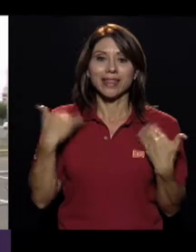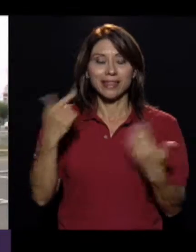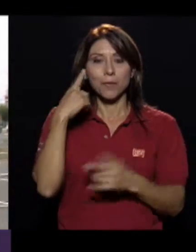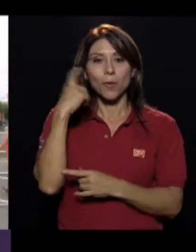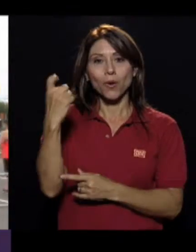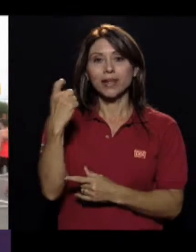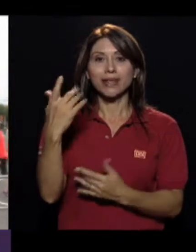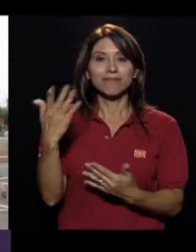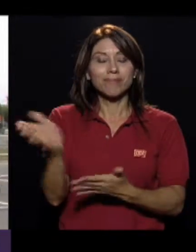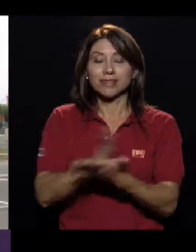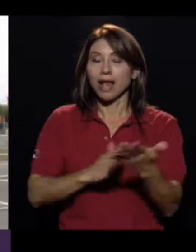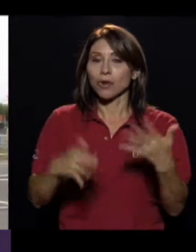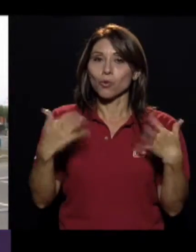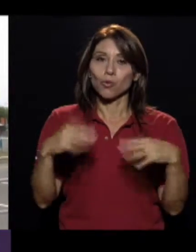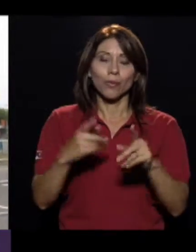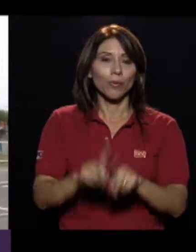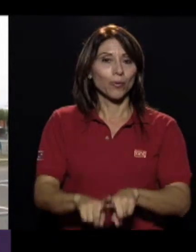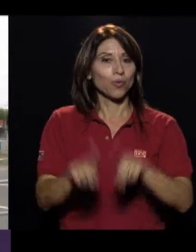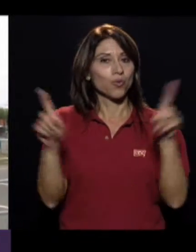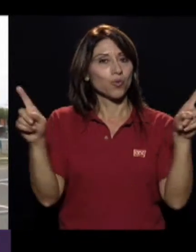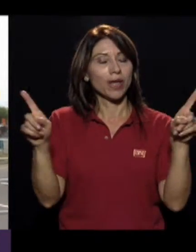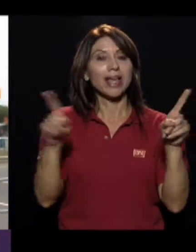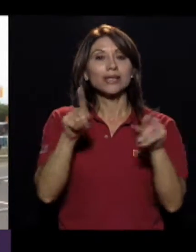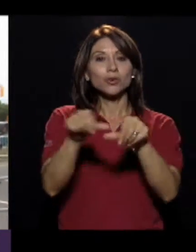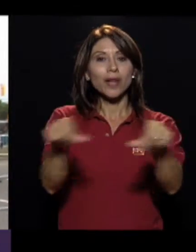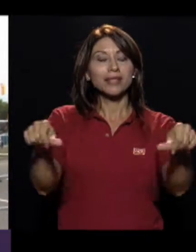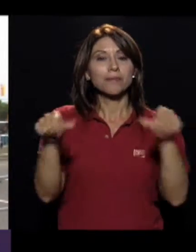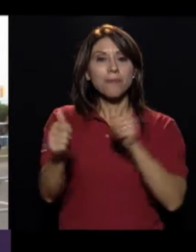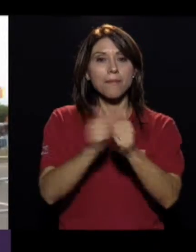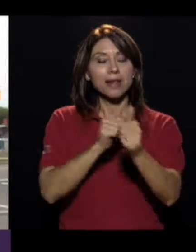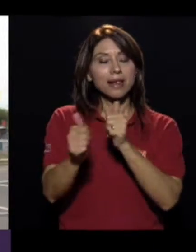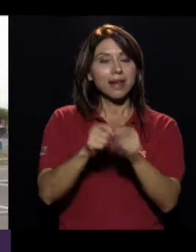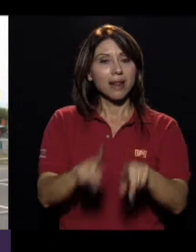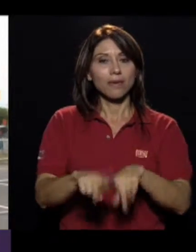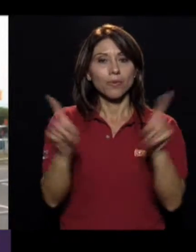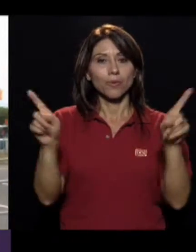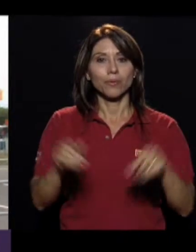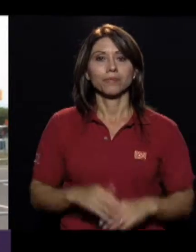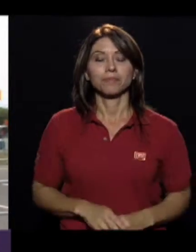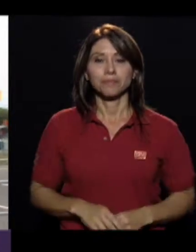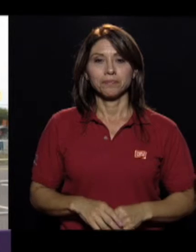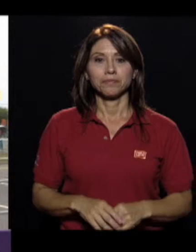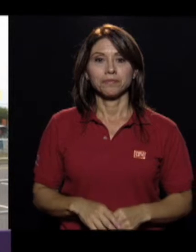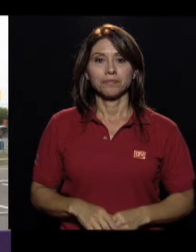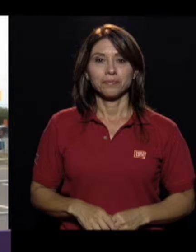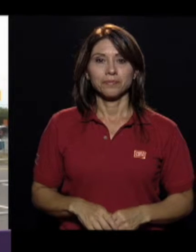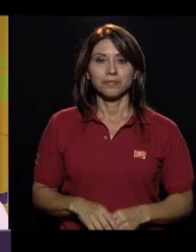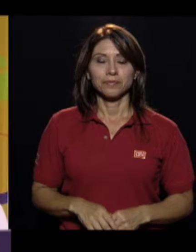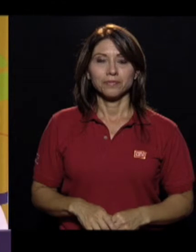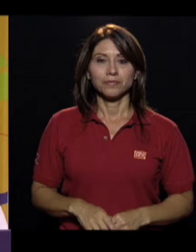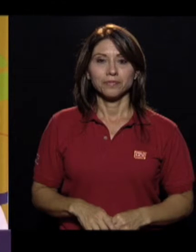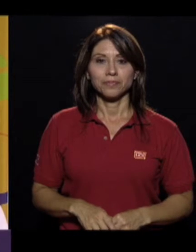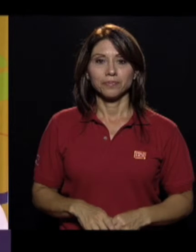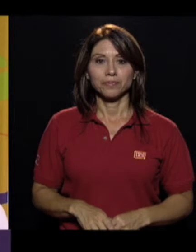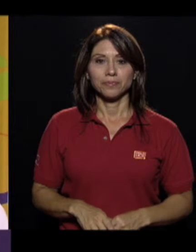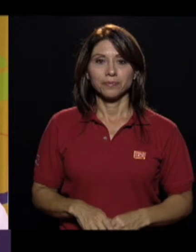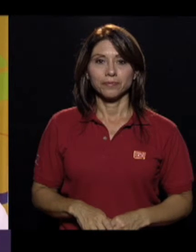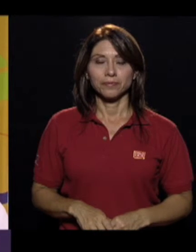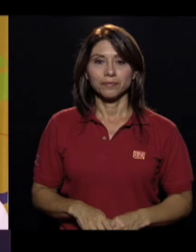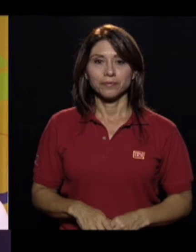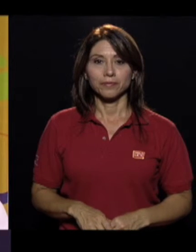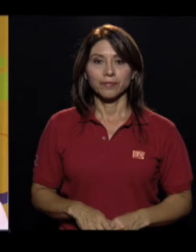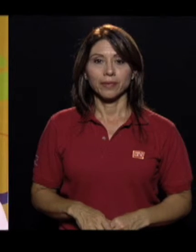muy contenta porque es algo fuera de lo normal, ¿verdad? Una disciplina de estas. Claro que